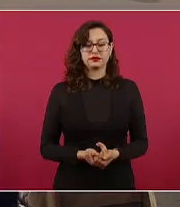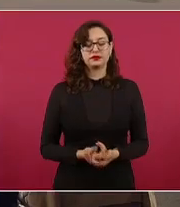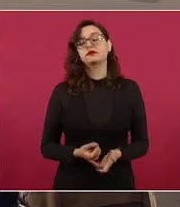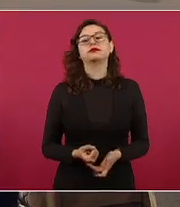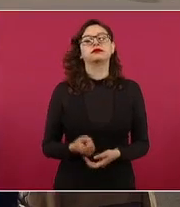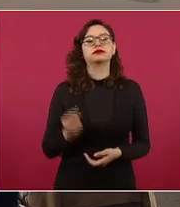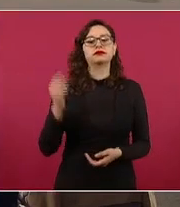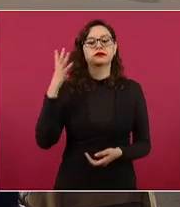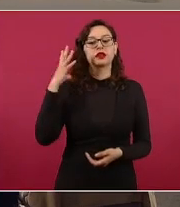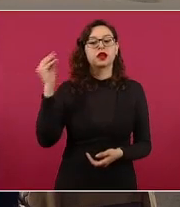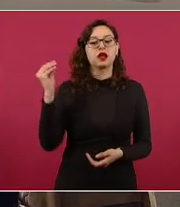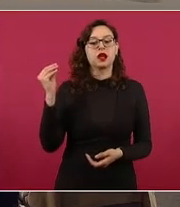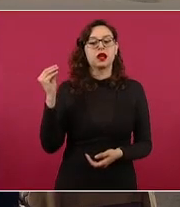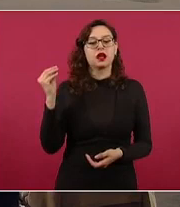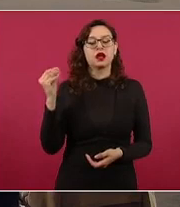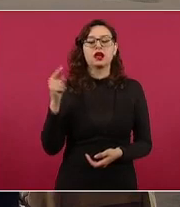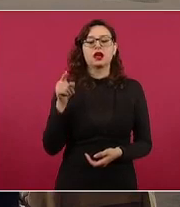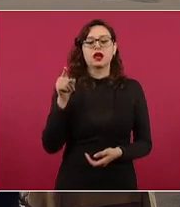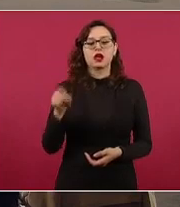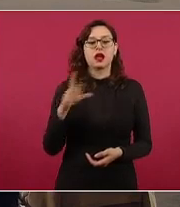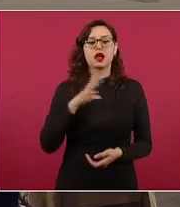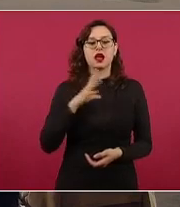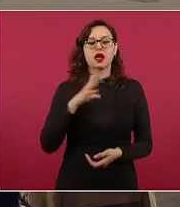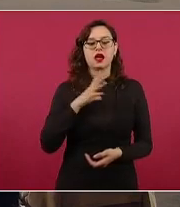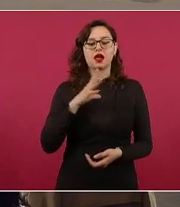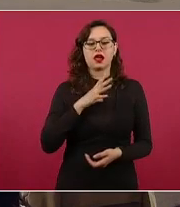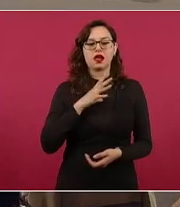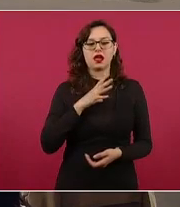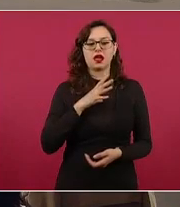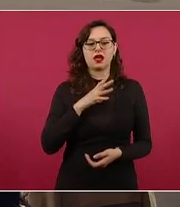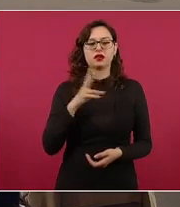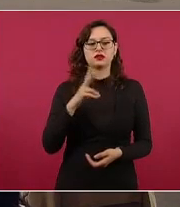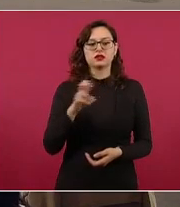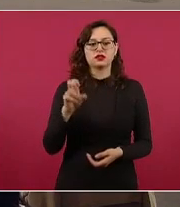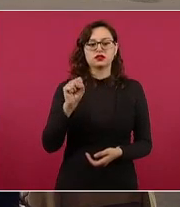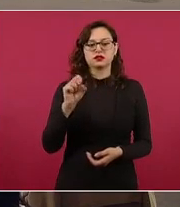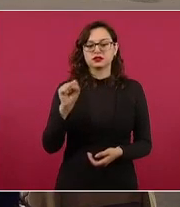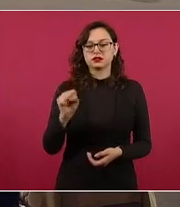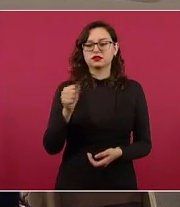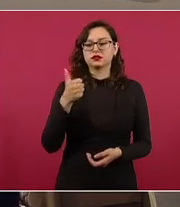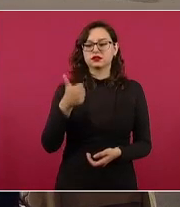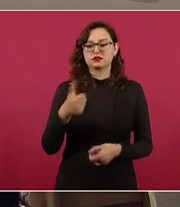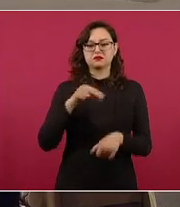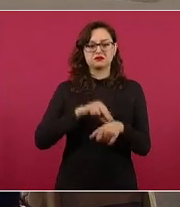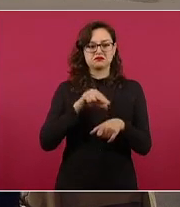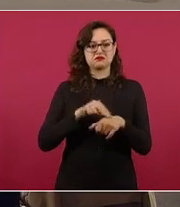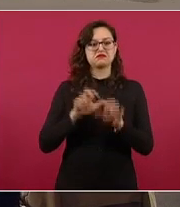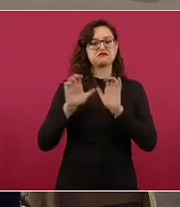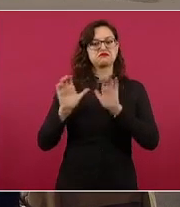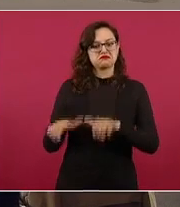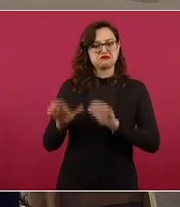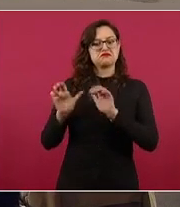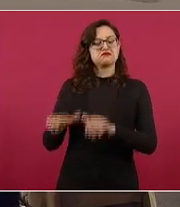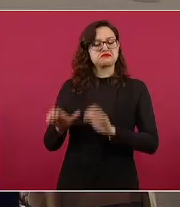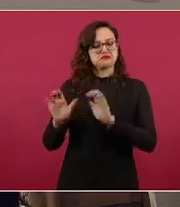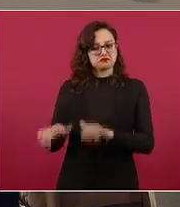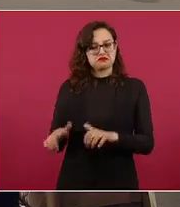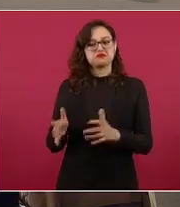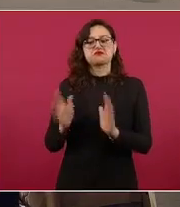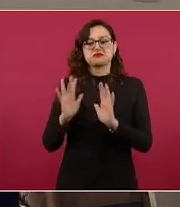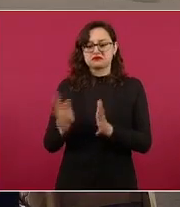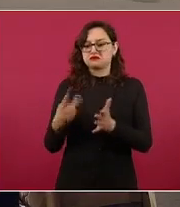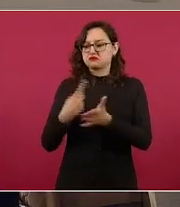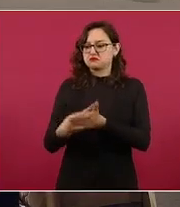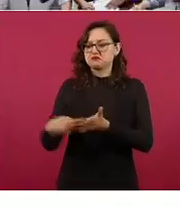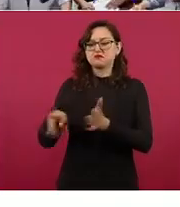cuentan con 263 trabajadores de la salud que se ha iniciado el proceso de contratación para obtener una